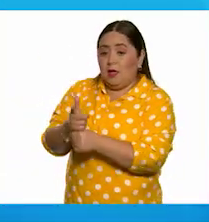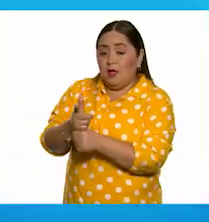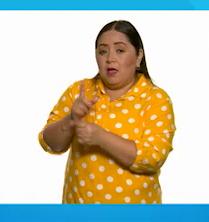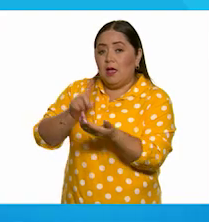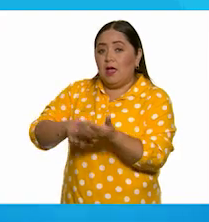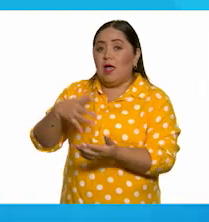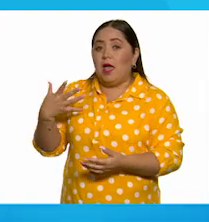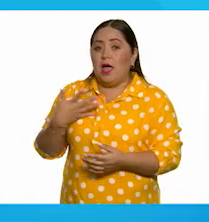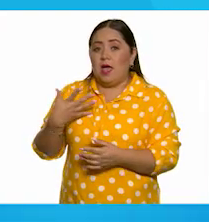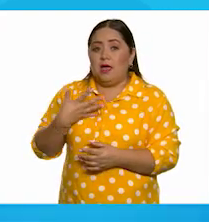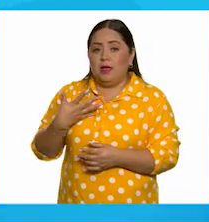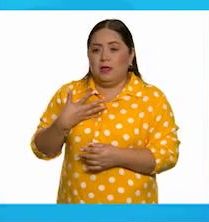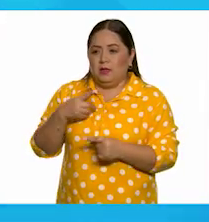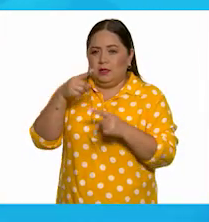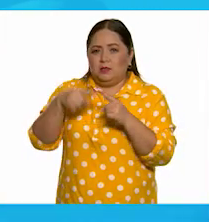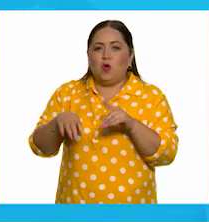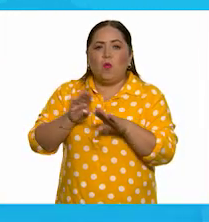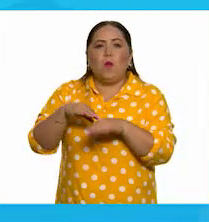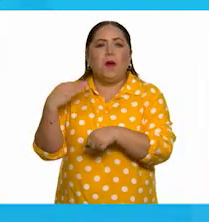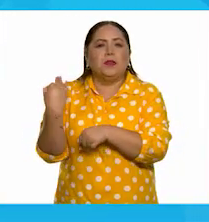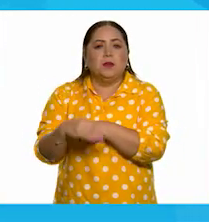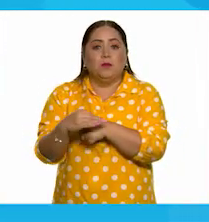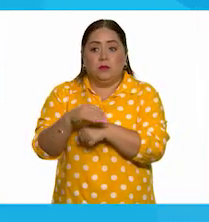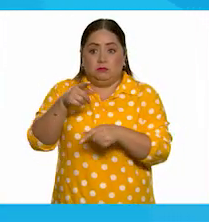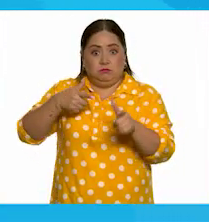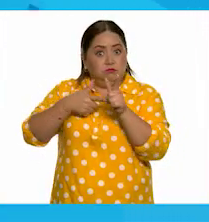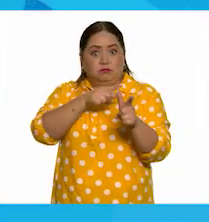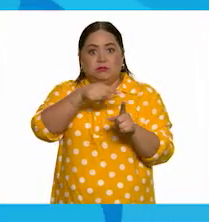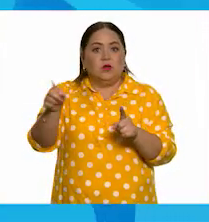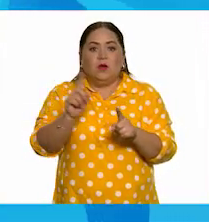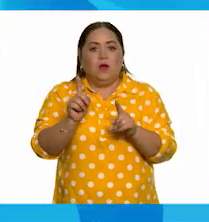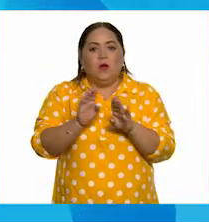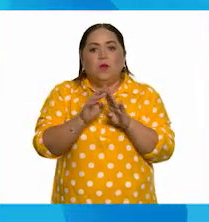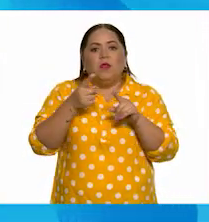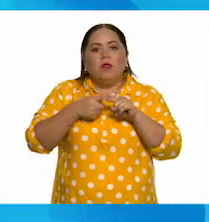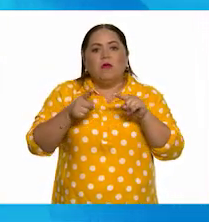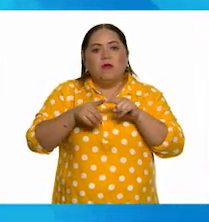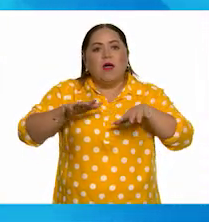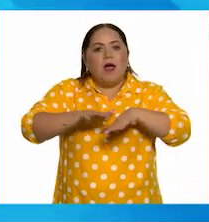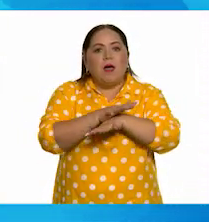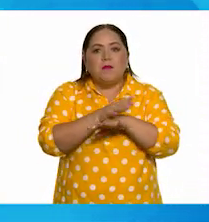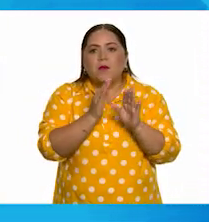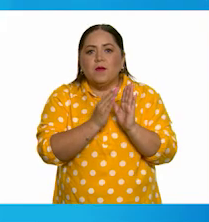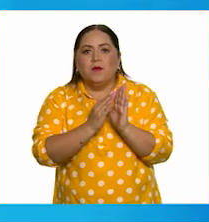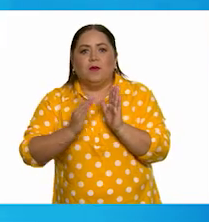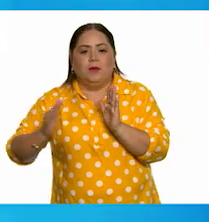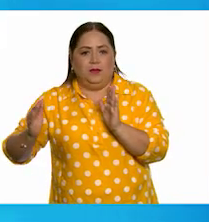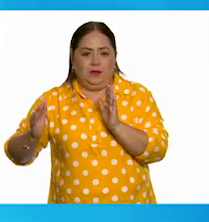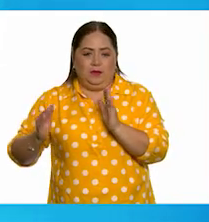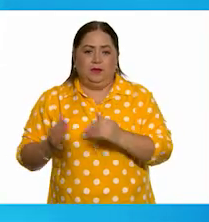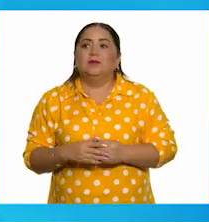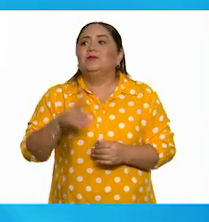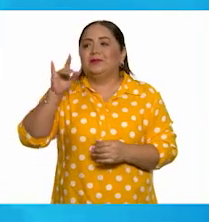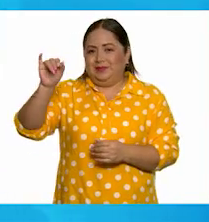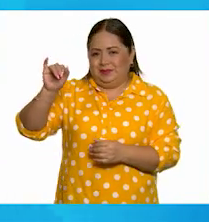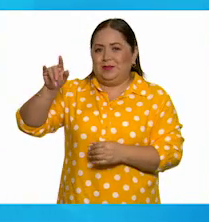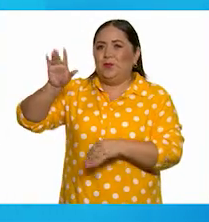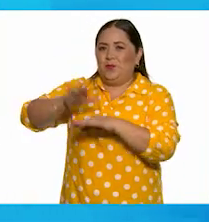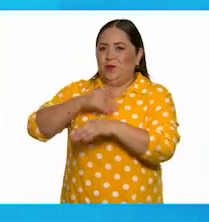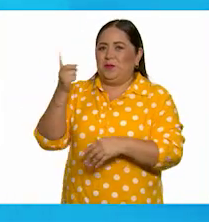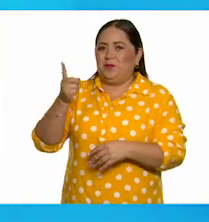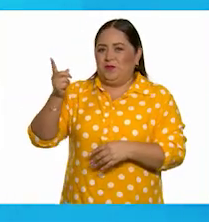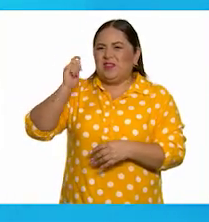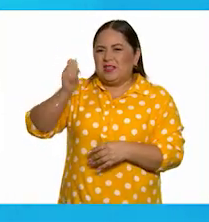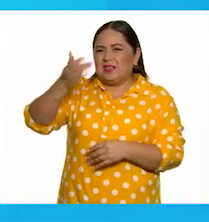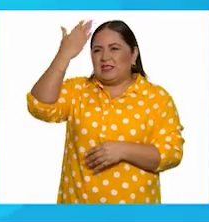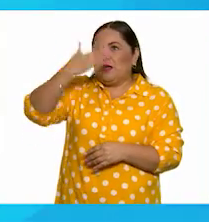una secuencia temporal. Así es. Y también ya está respondiendo la pregunta que se hizo, que decía que quería saber cómo había